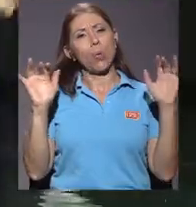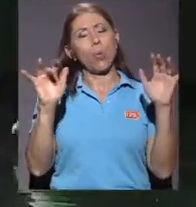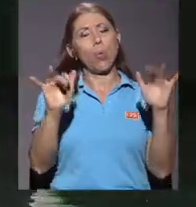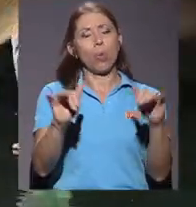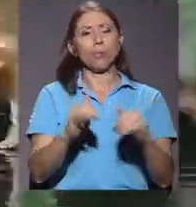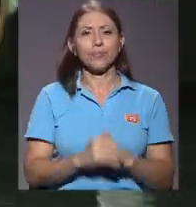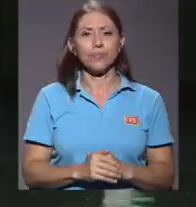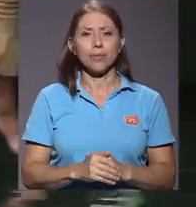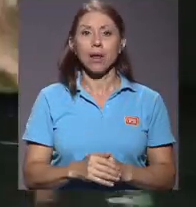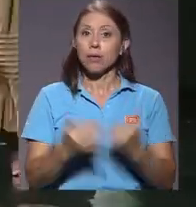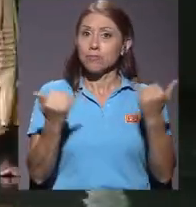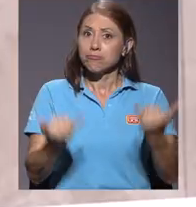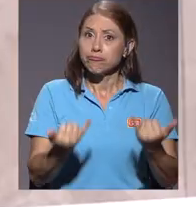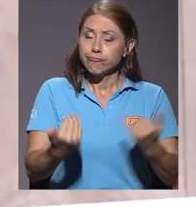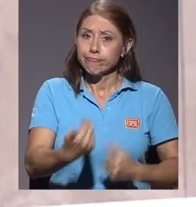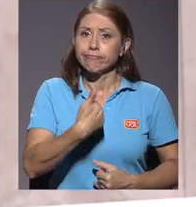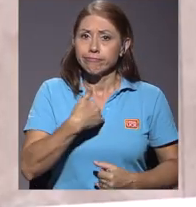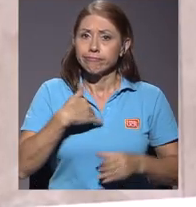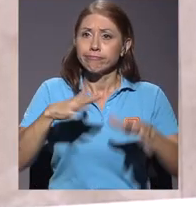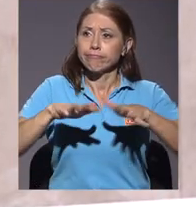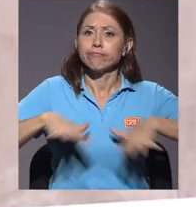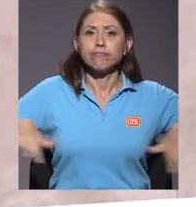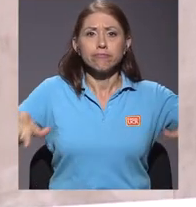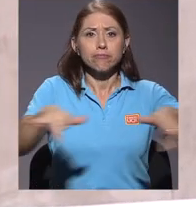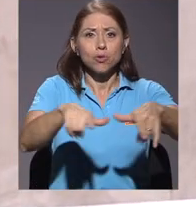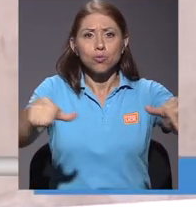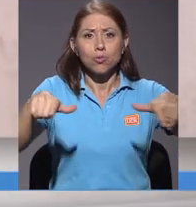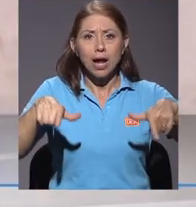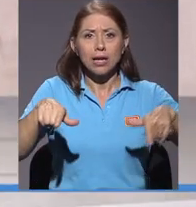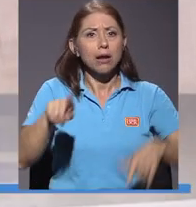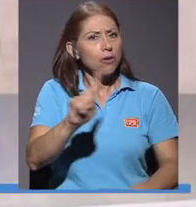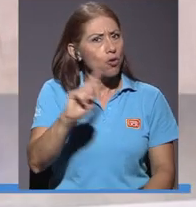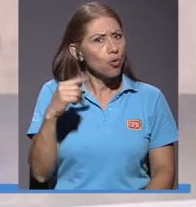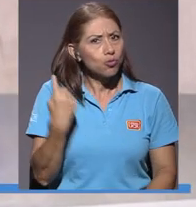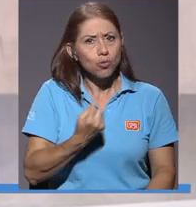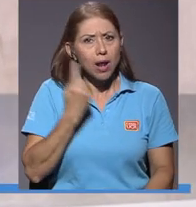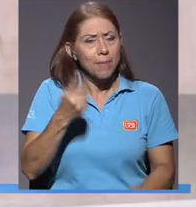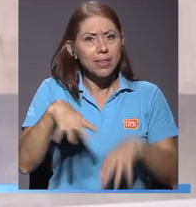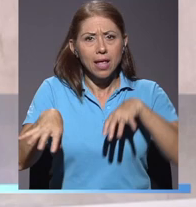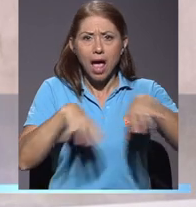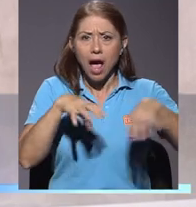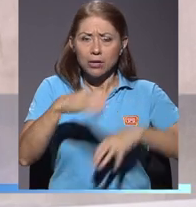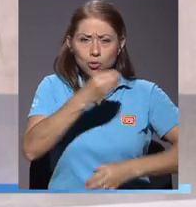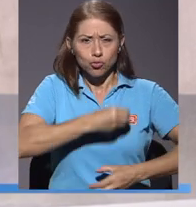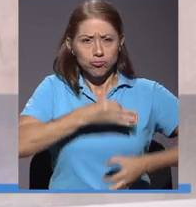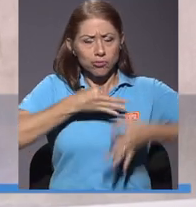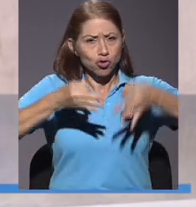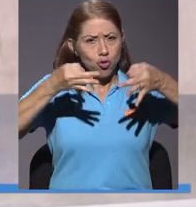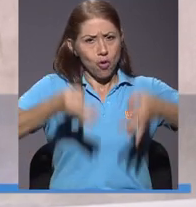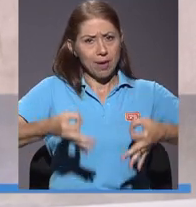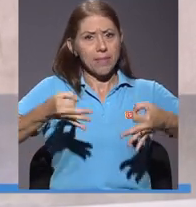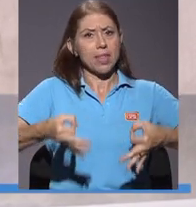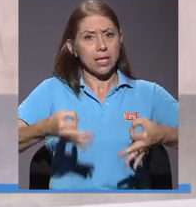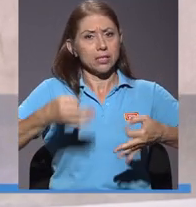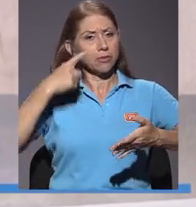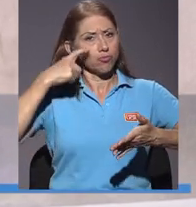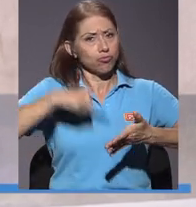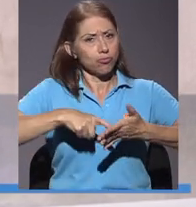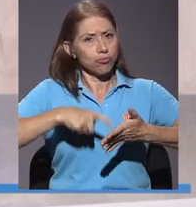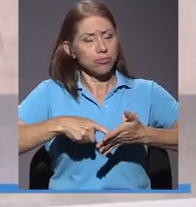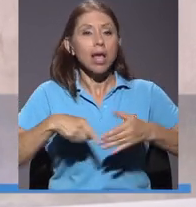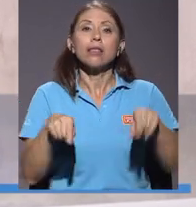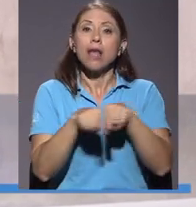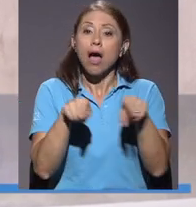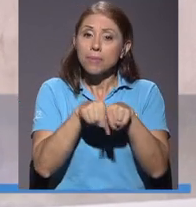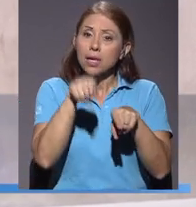Por eso ahora contamos con un espacio en donde no solo se llevarán a cabo actos solemnes, sino también,